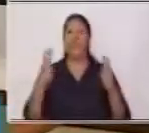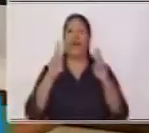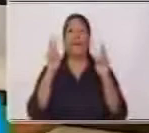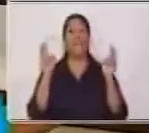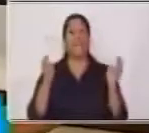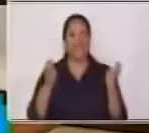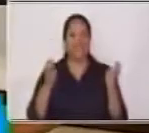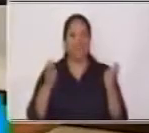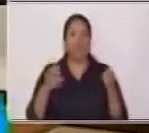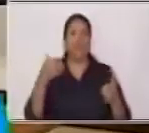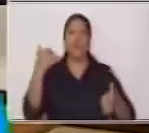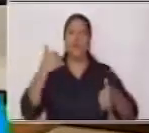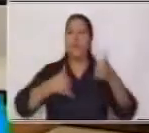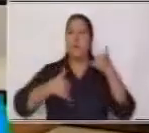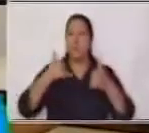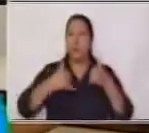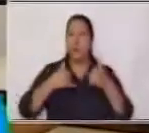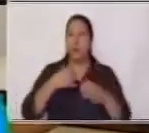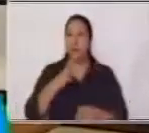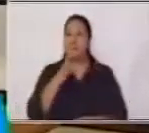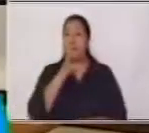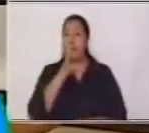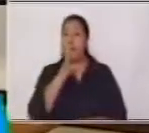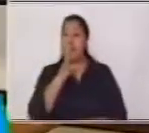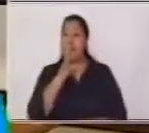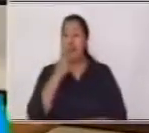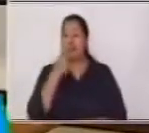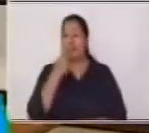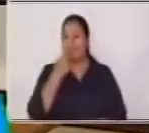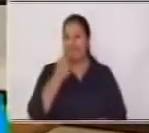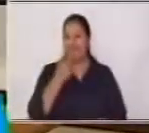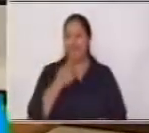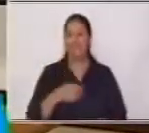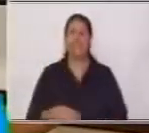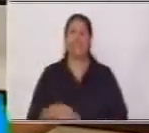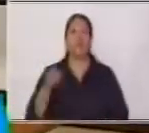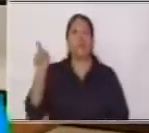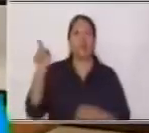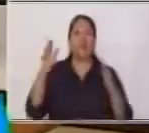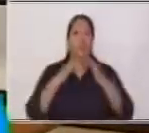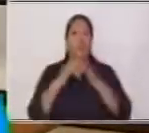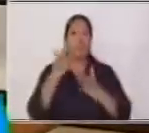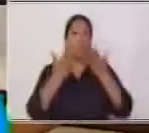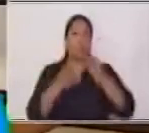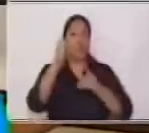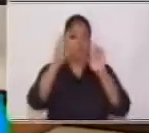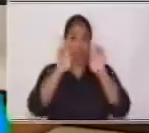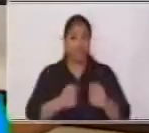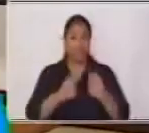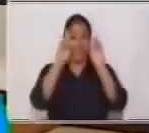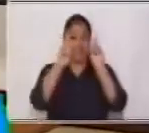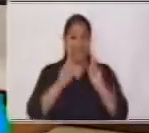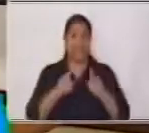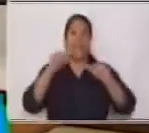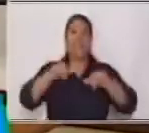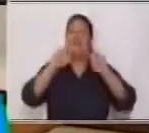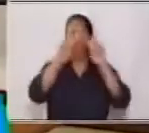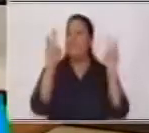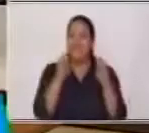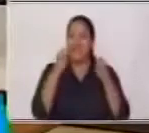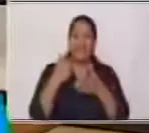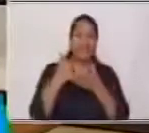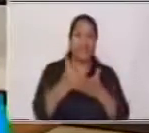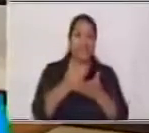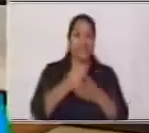de juegos verbales Si en casa hay alguna persona con discapacidad este tema les ayudará a